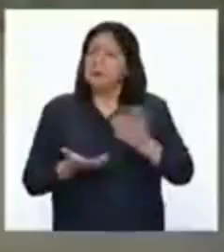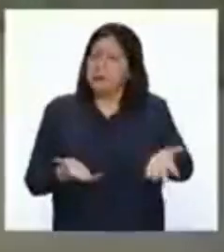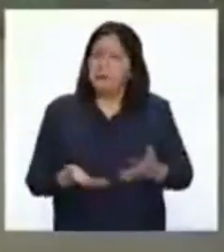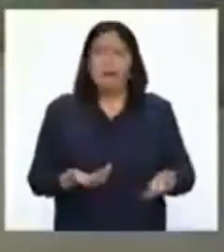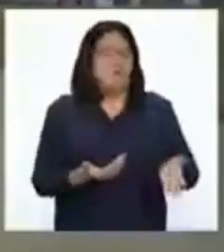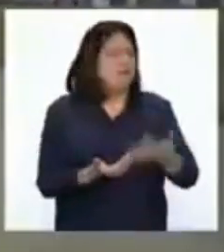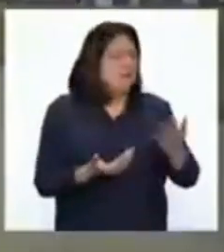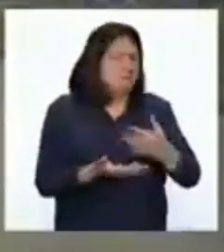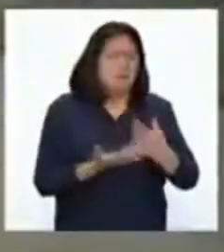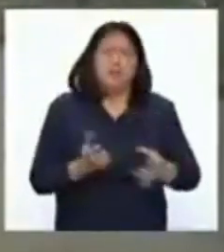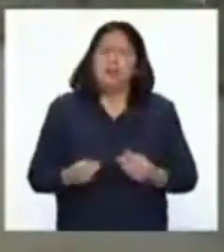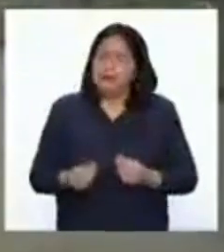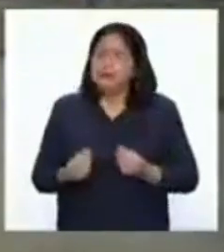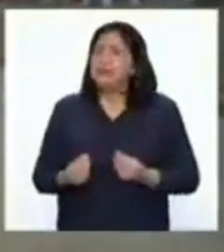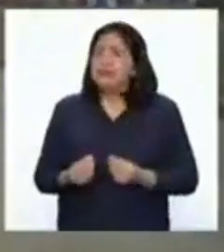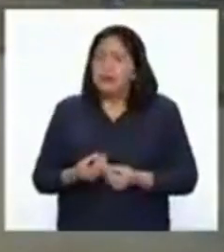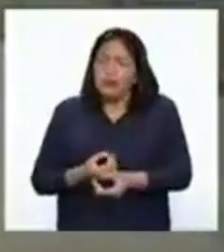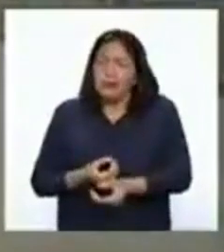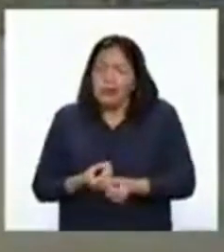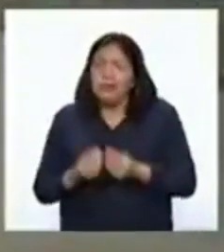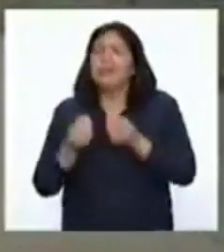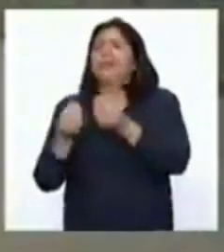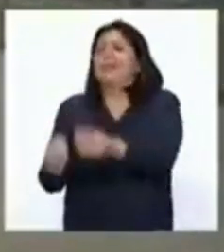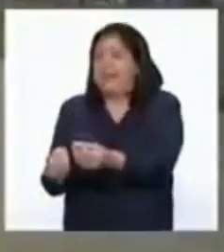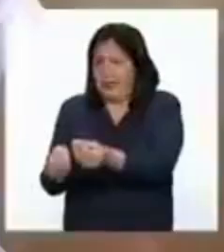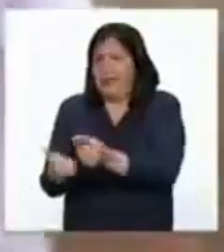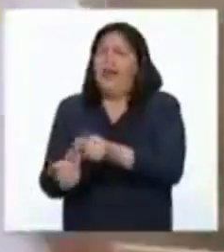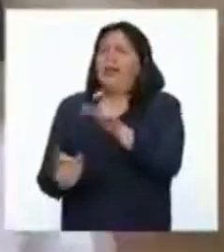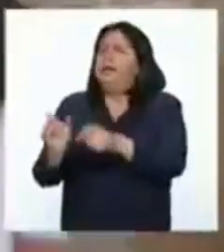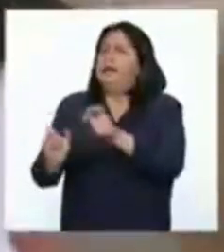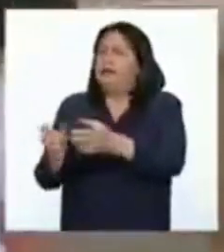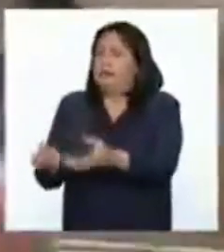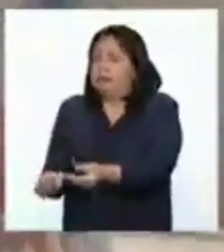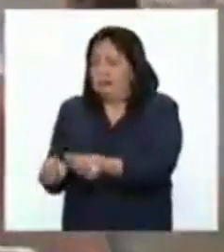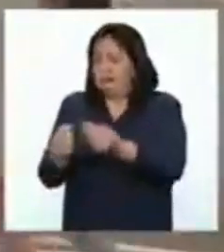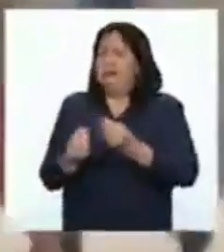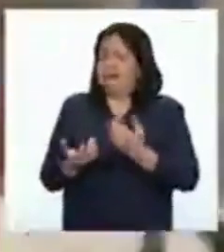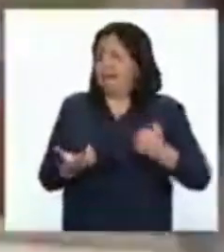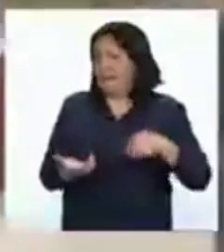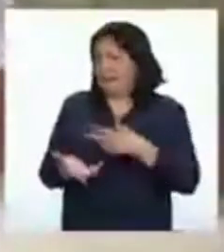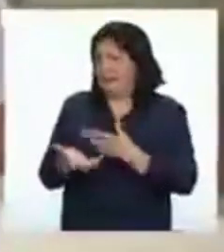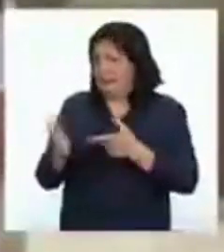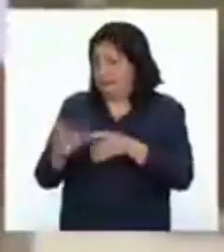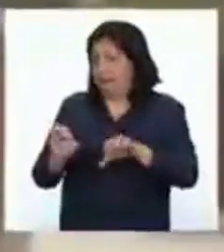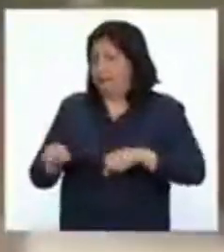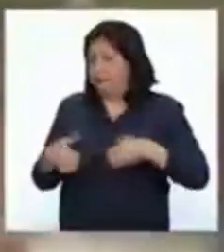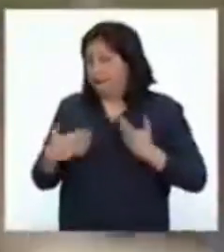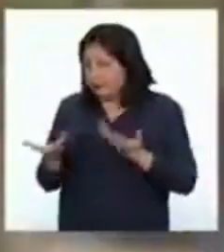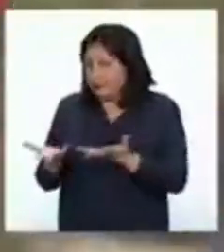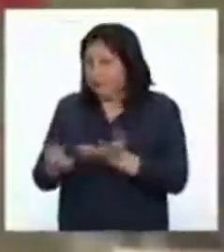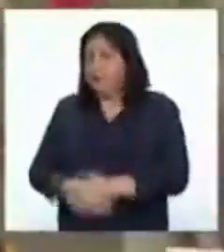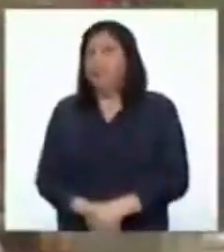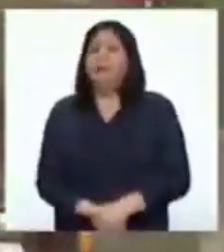sencilla de poder retribuir de todo lo mucho que hacen las personas para que nosotros de la Universidad Nacional podamos estudiar. Creo que es